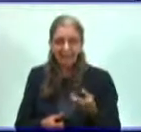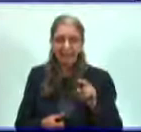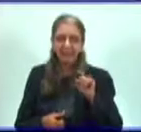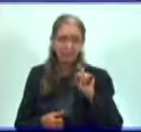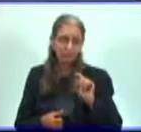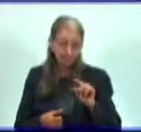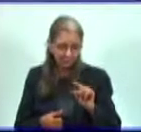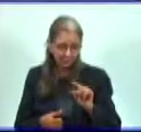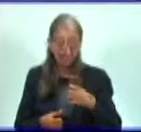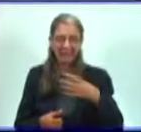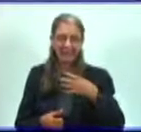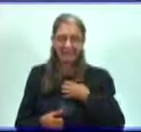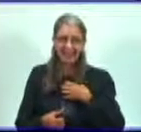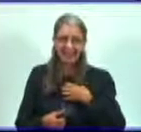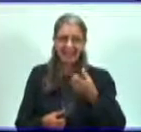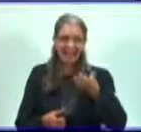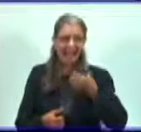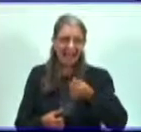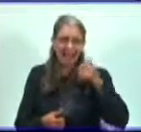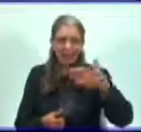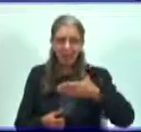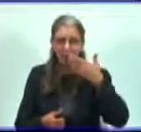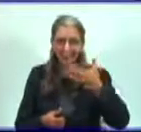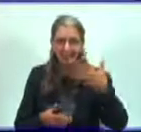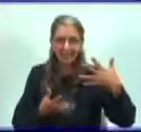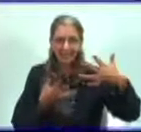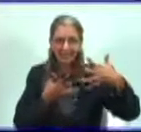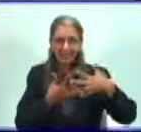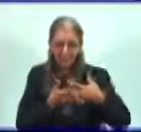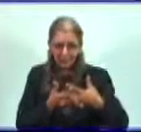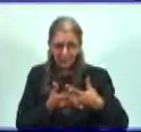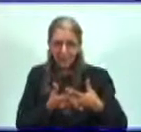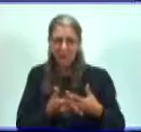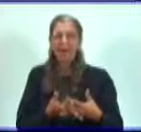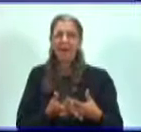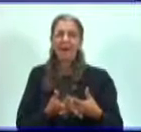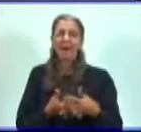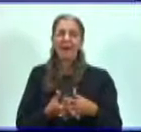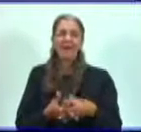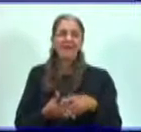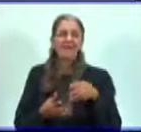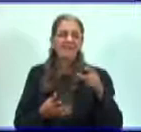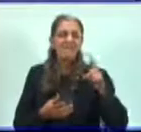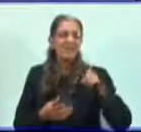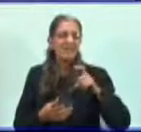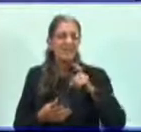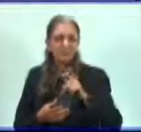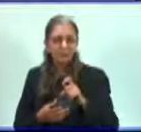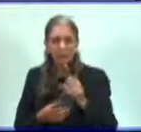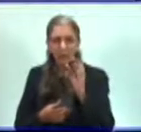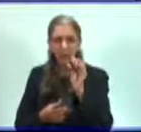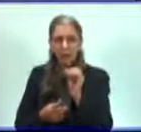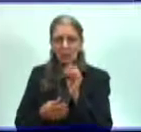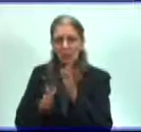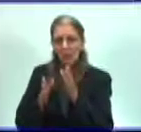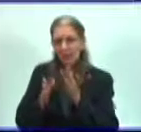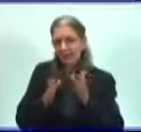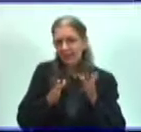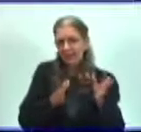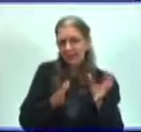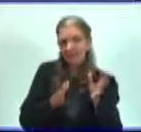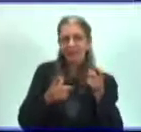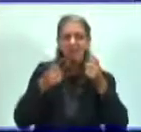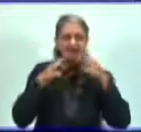de argumentar las relaciones de los virus con los organismos, las características generales